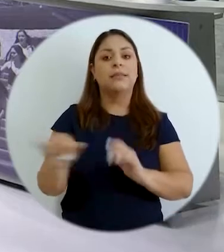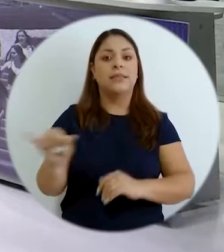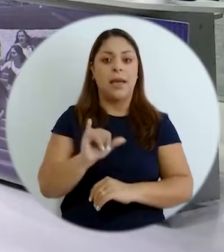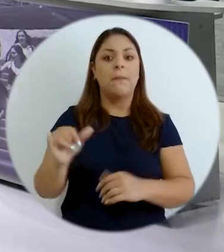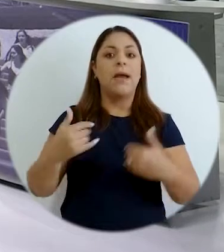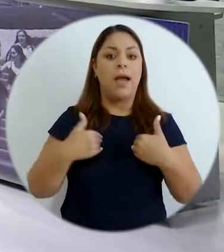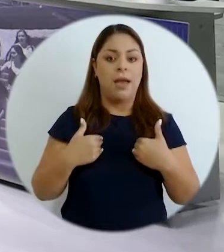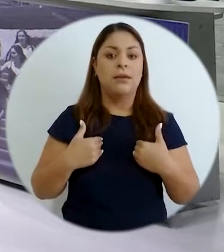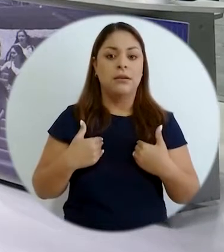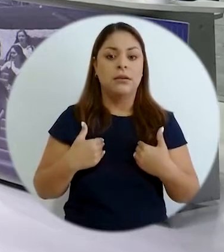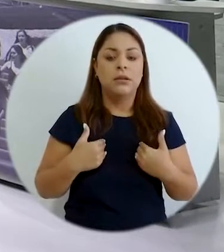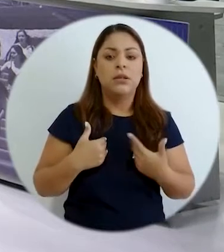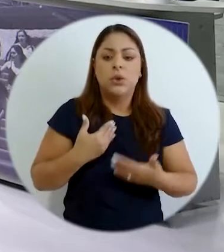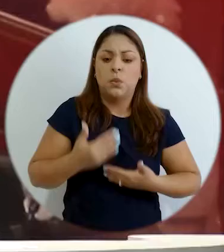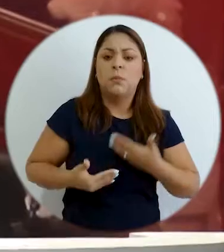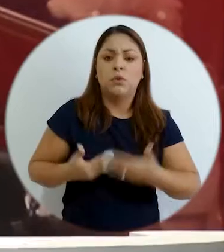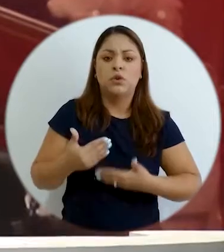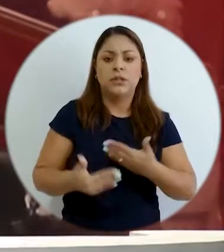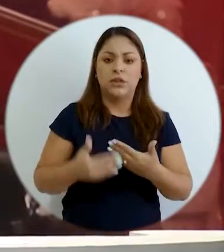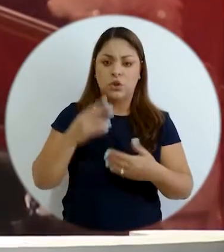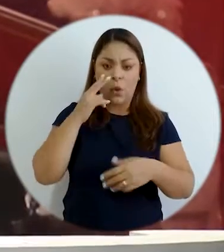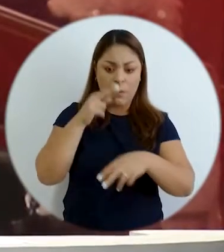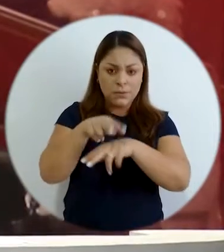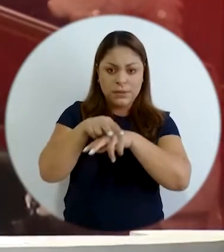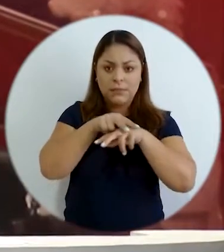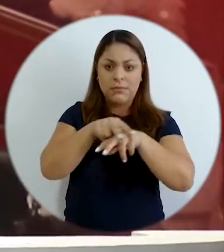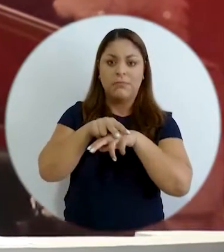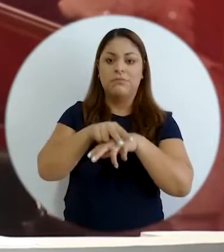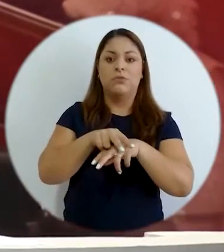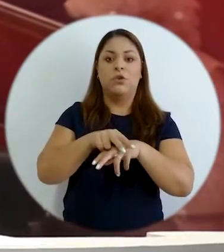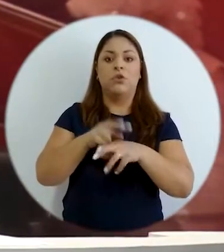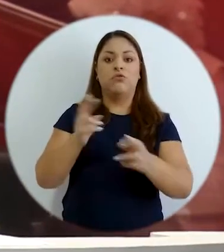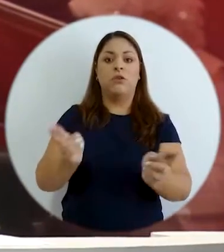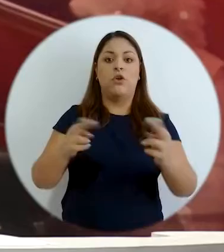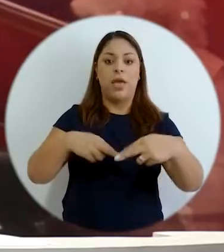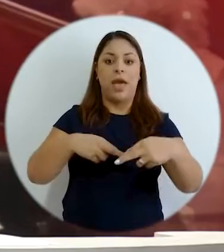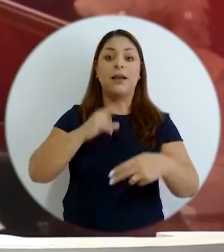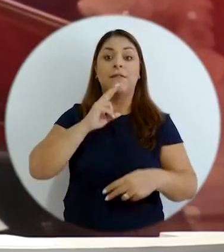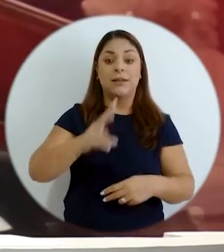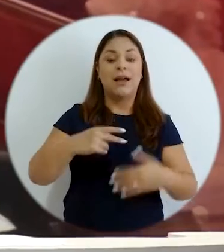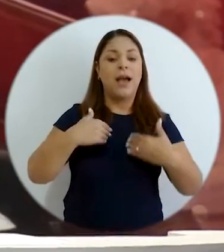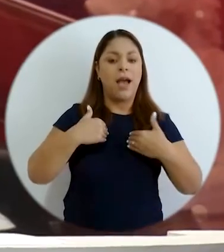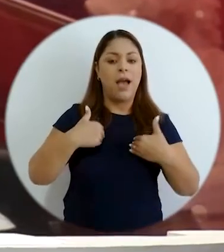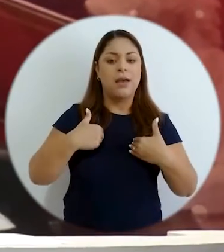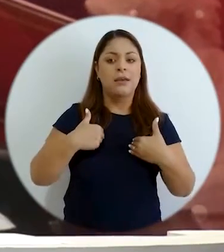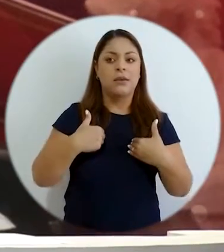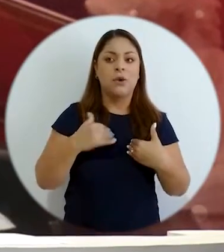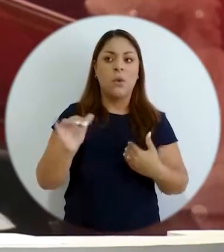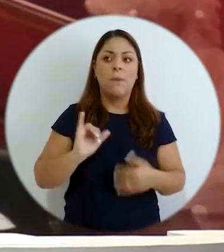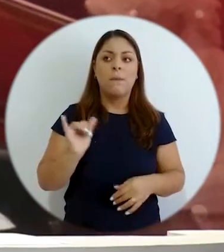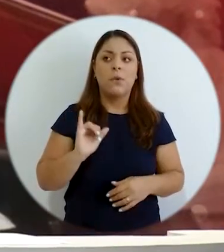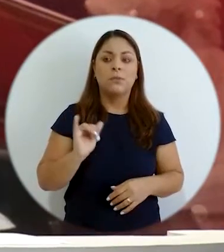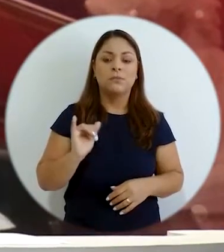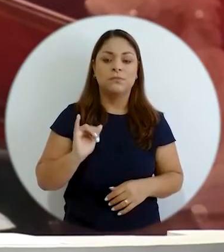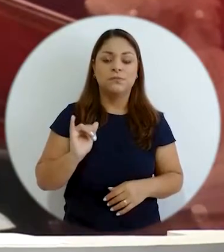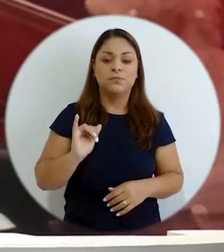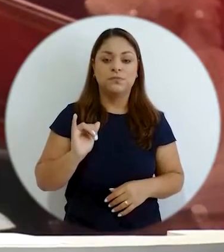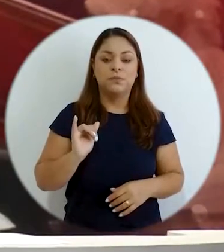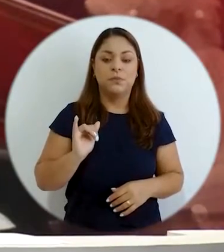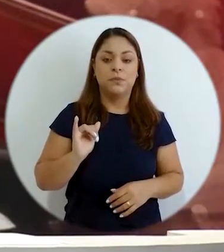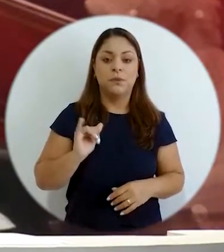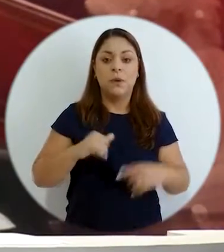también se crea y estamos digamos en un proceso del observatorio de desarrollo regional que viene un poquito a dar esas